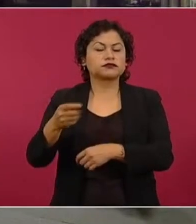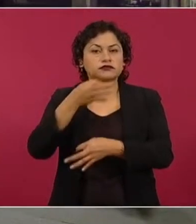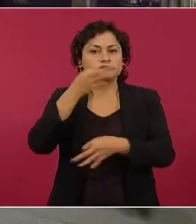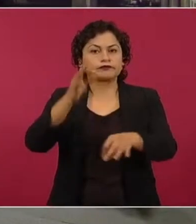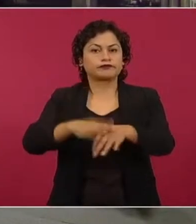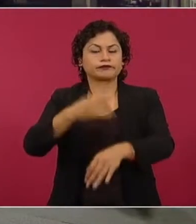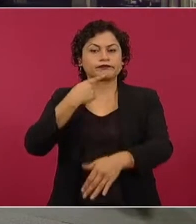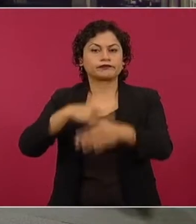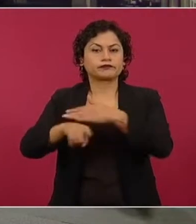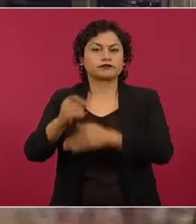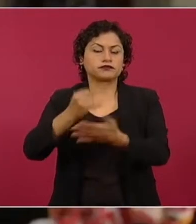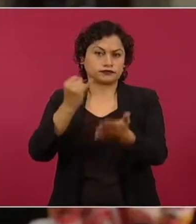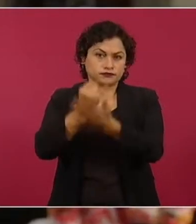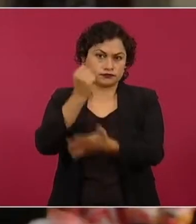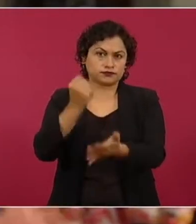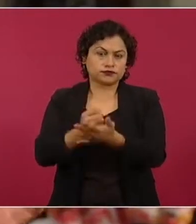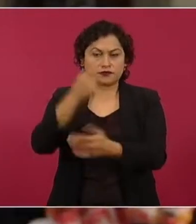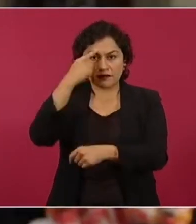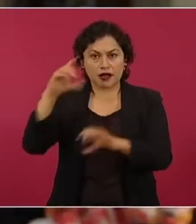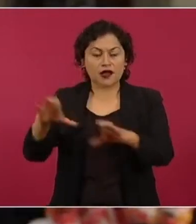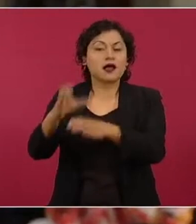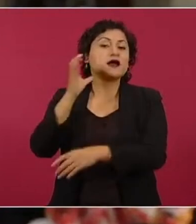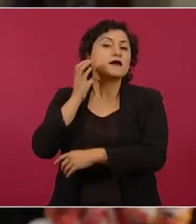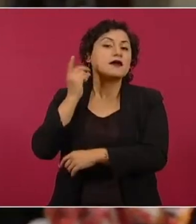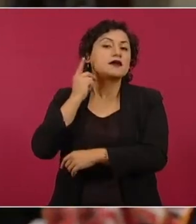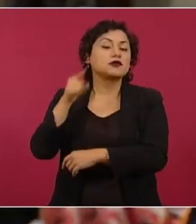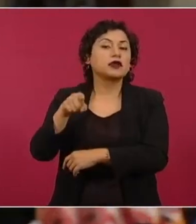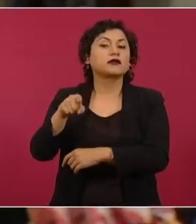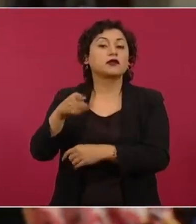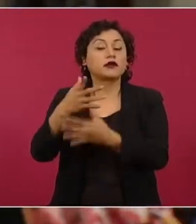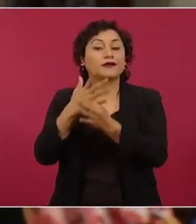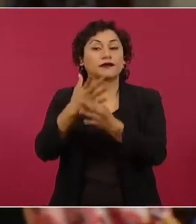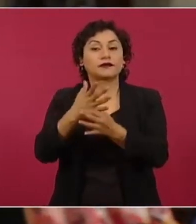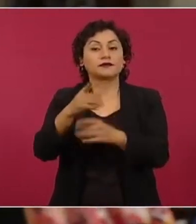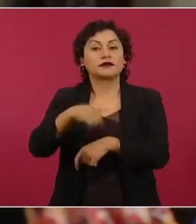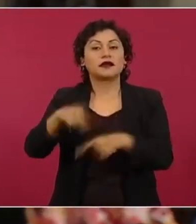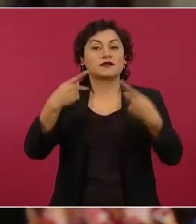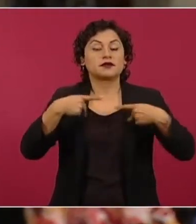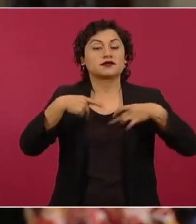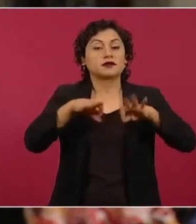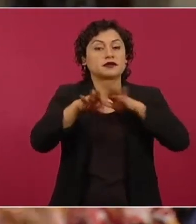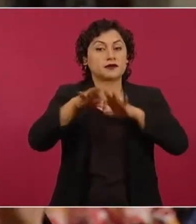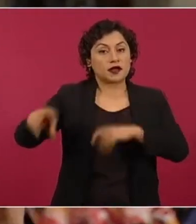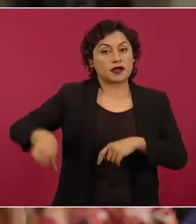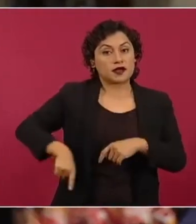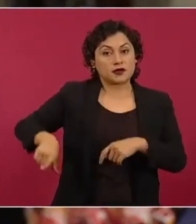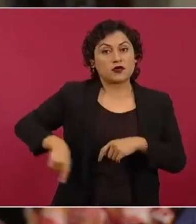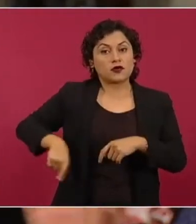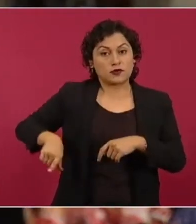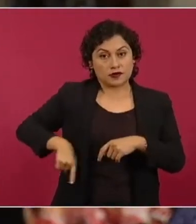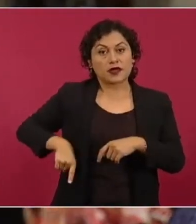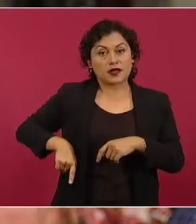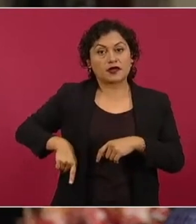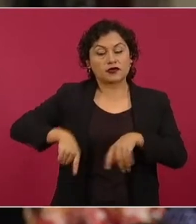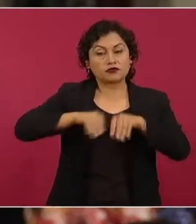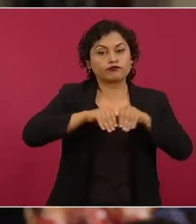impulsó la Cámara de Diputados para que las y los servidores públicos pudieran difundir lo que viene siendo el